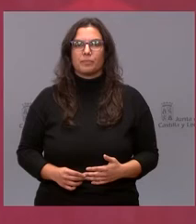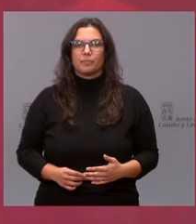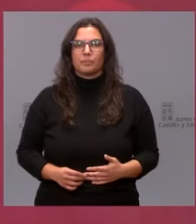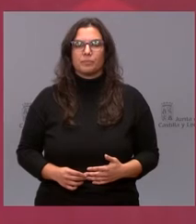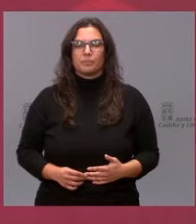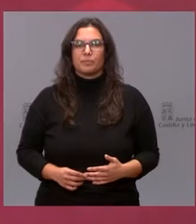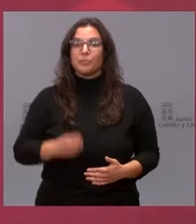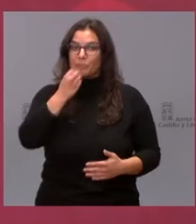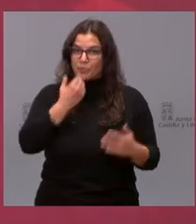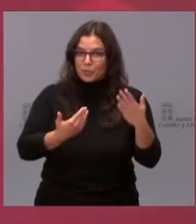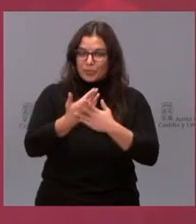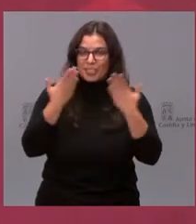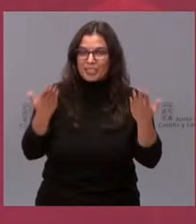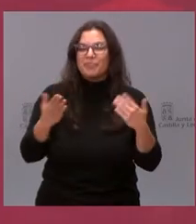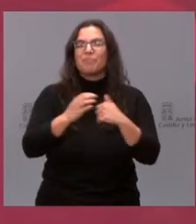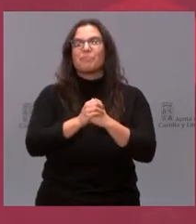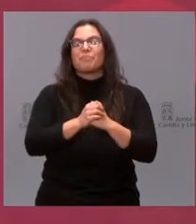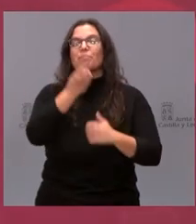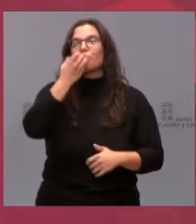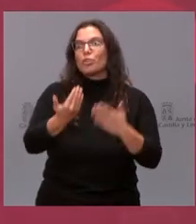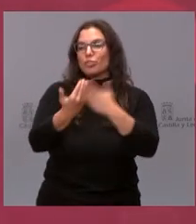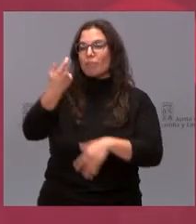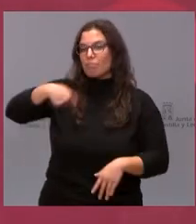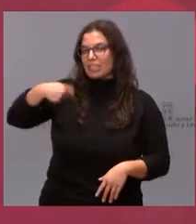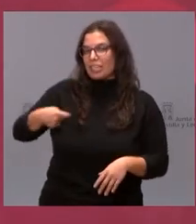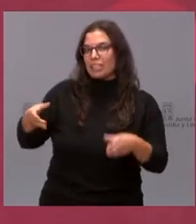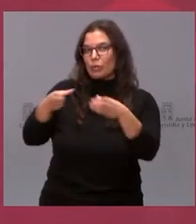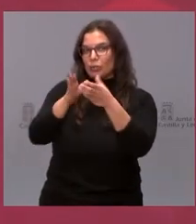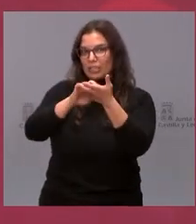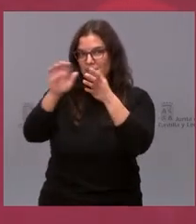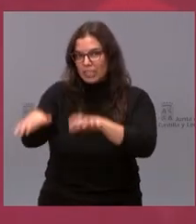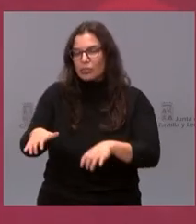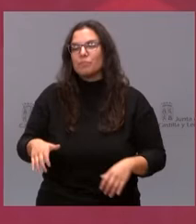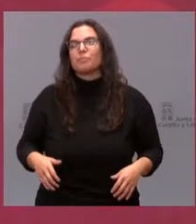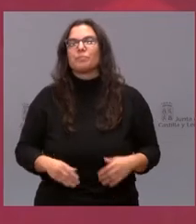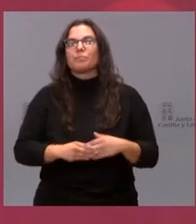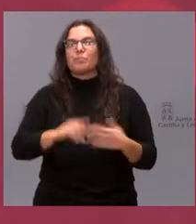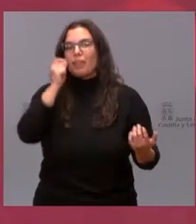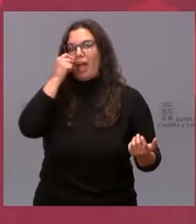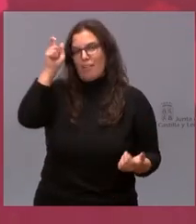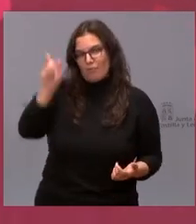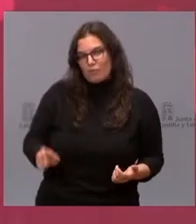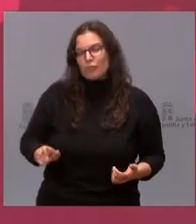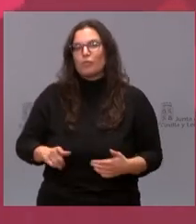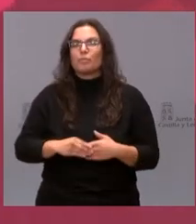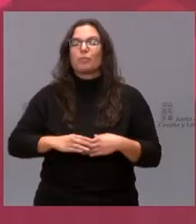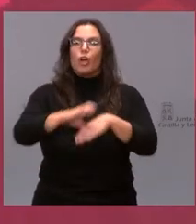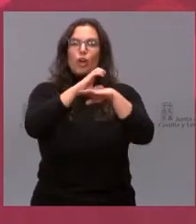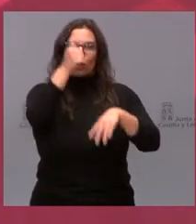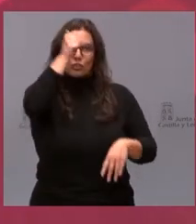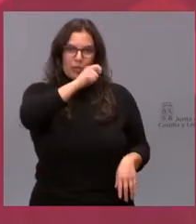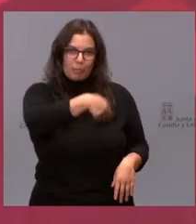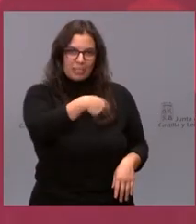Muy buenos días. Buenos días, presidente de la Junta de Castilla y León, Alfonso Fernández Mañueco, consejero de la